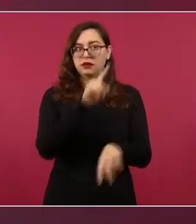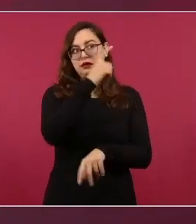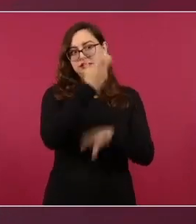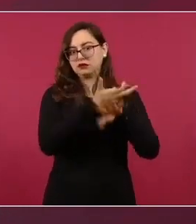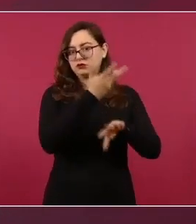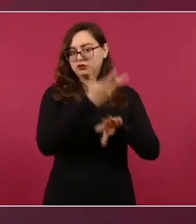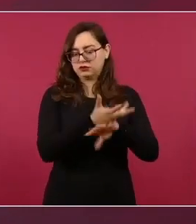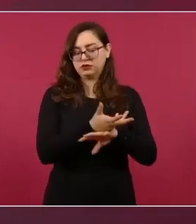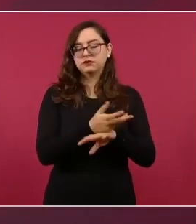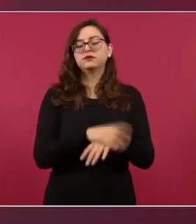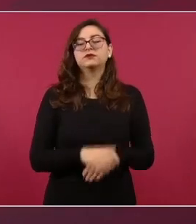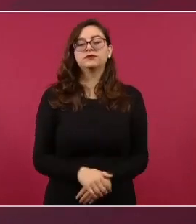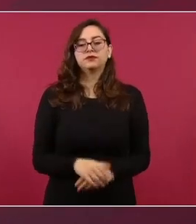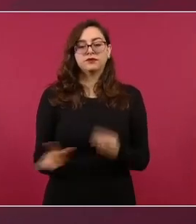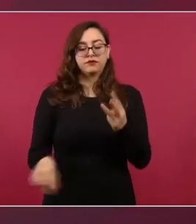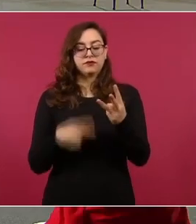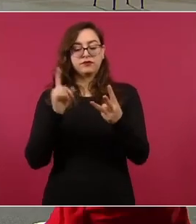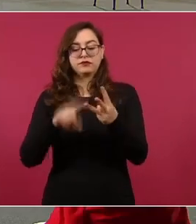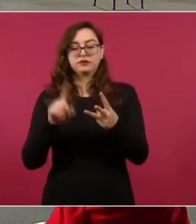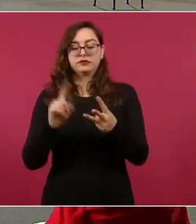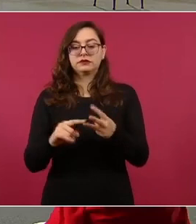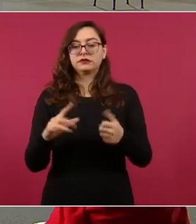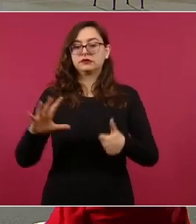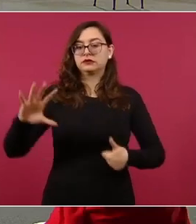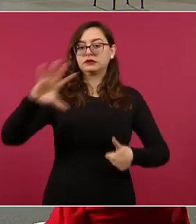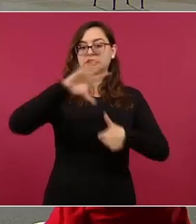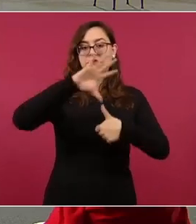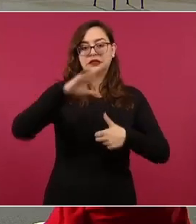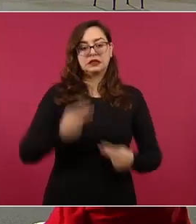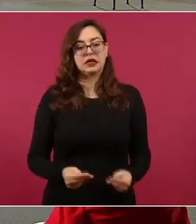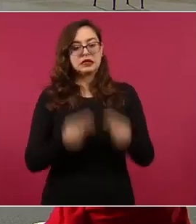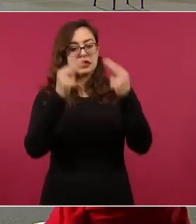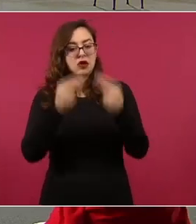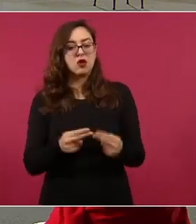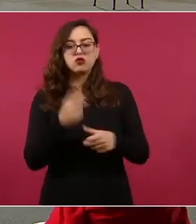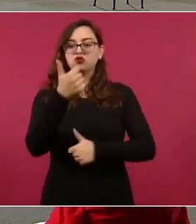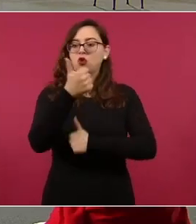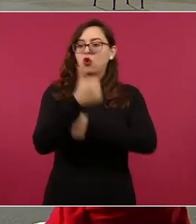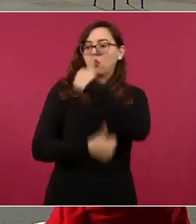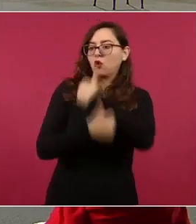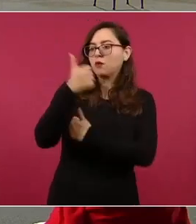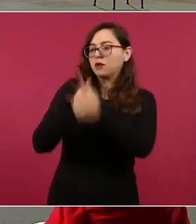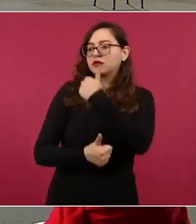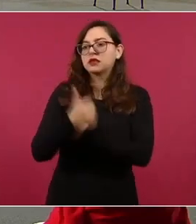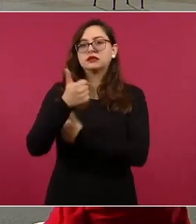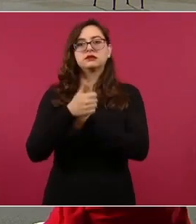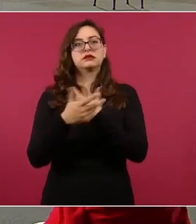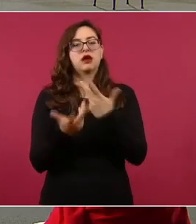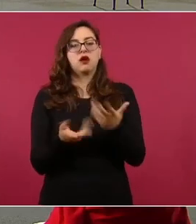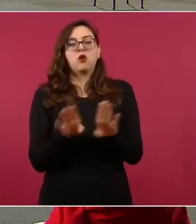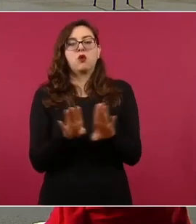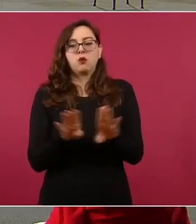Competitividad de la región. ¿Qué tenemos que hacer para ser cada más competitivos?